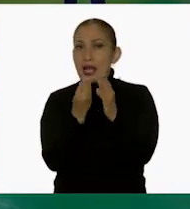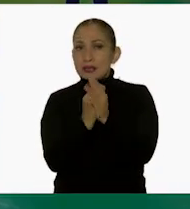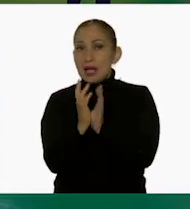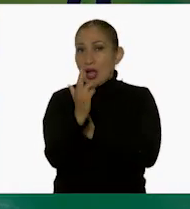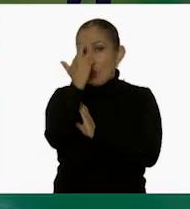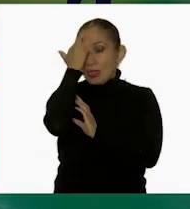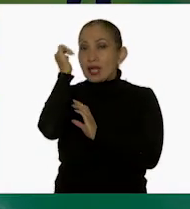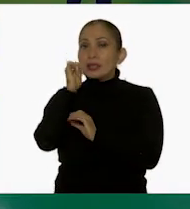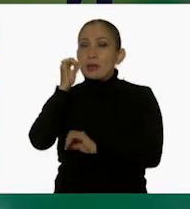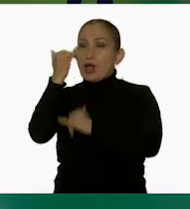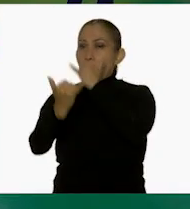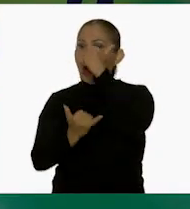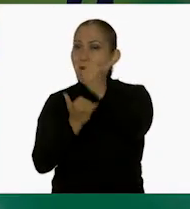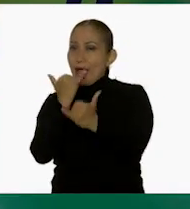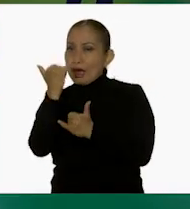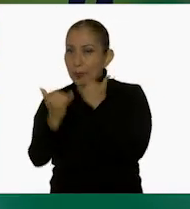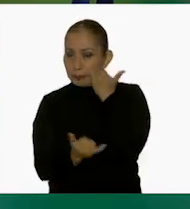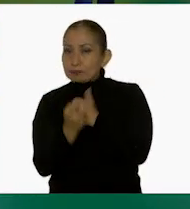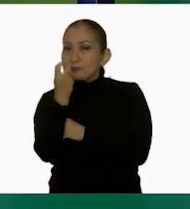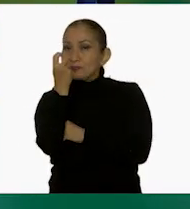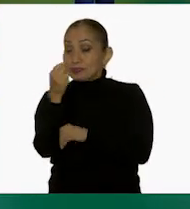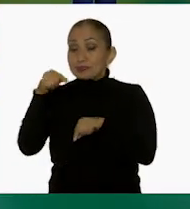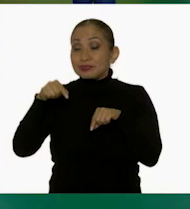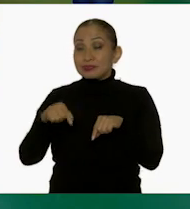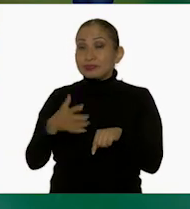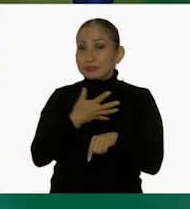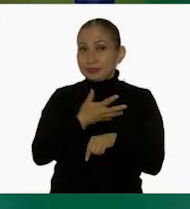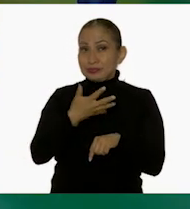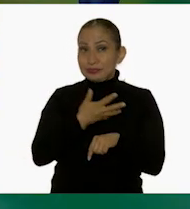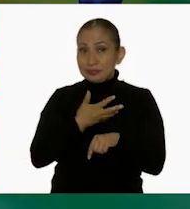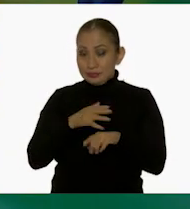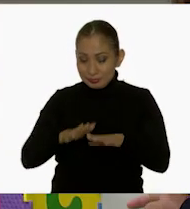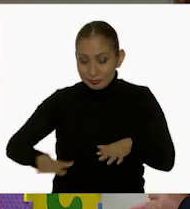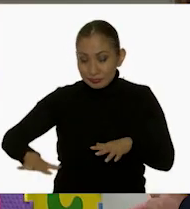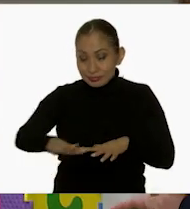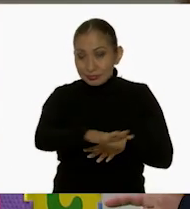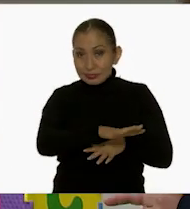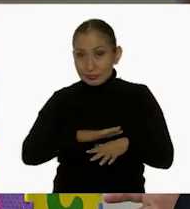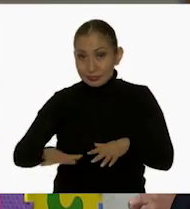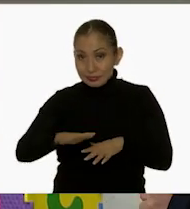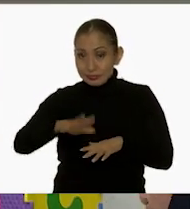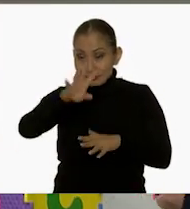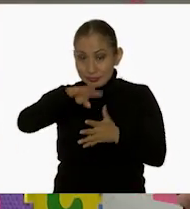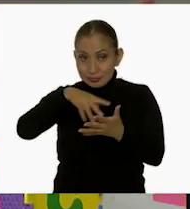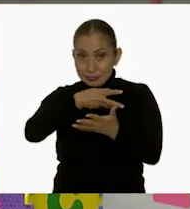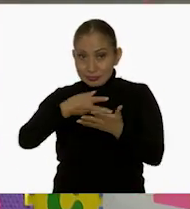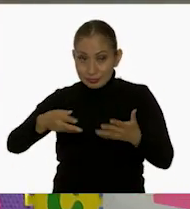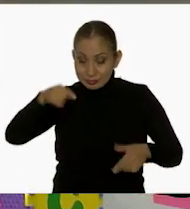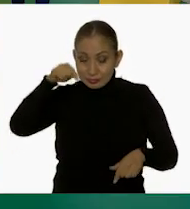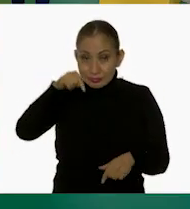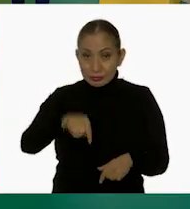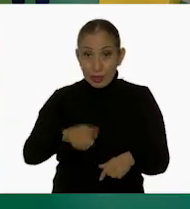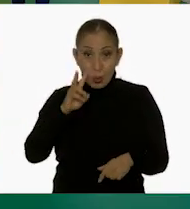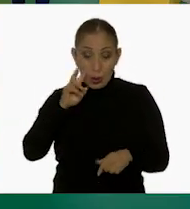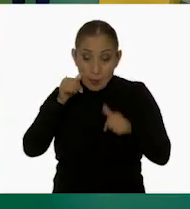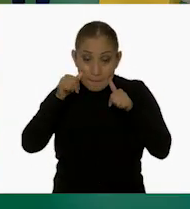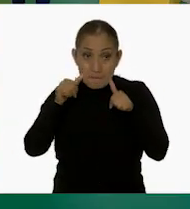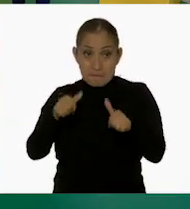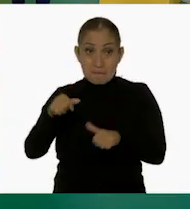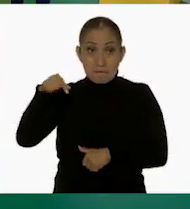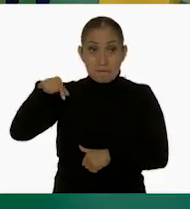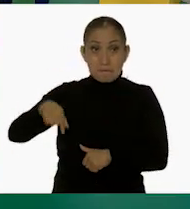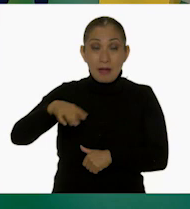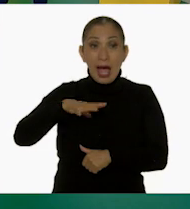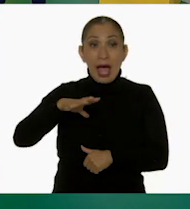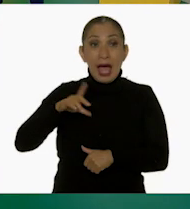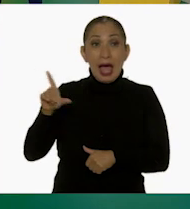recuerda que siempre jugamos. Por eso aquí tenemos en el suelo un tablero. Y si observan, niñas y niños,